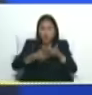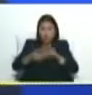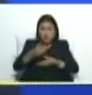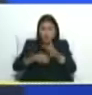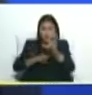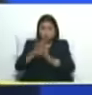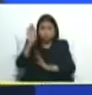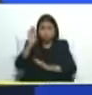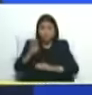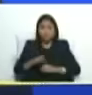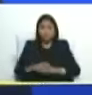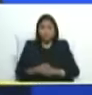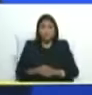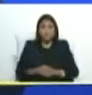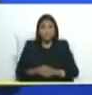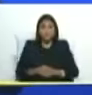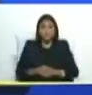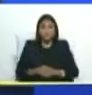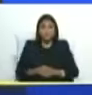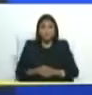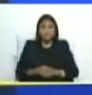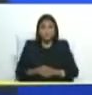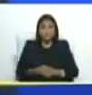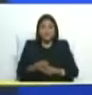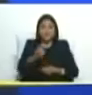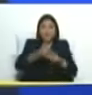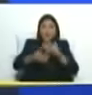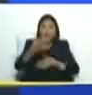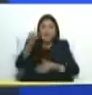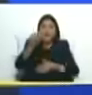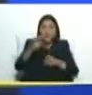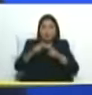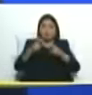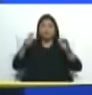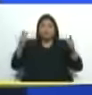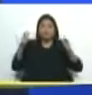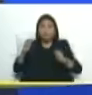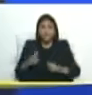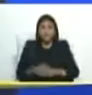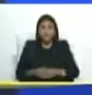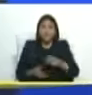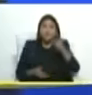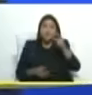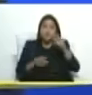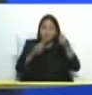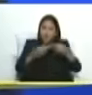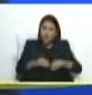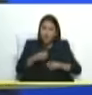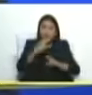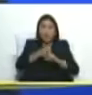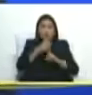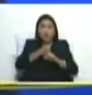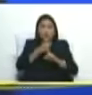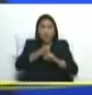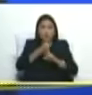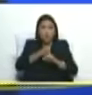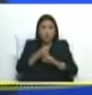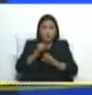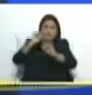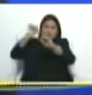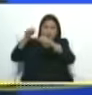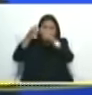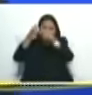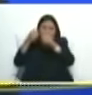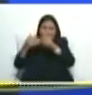economía en expansión de la economía real el segundo consenso la lucha por el levantamiento de todas las